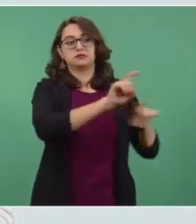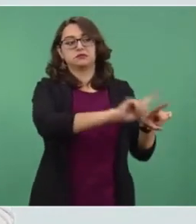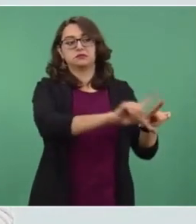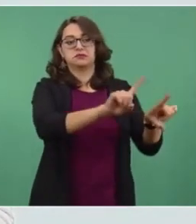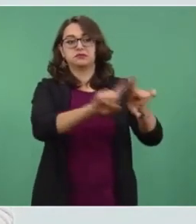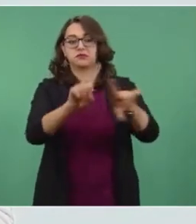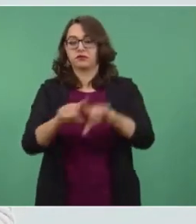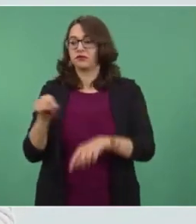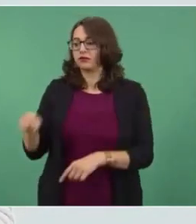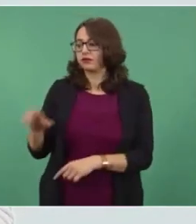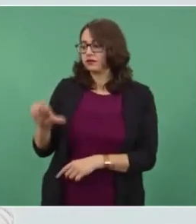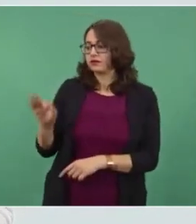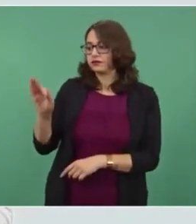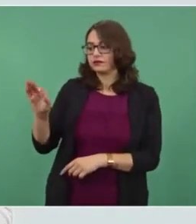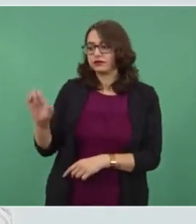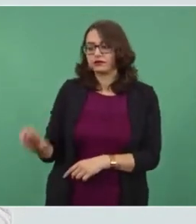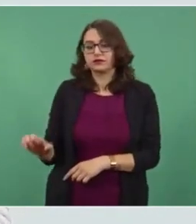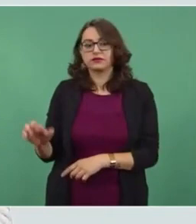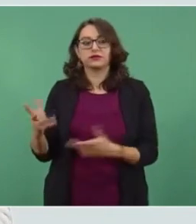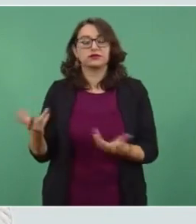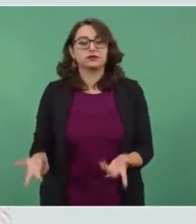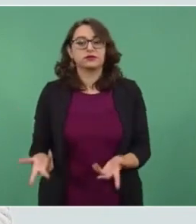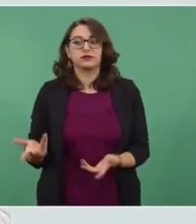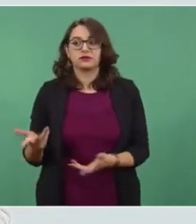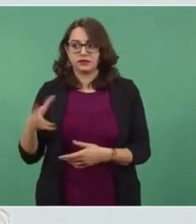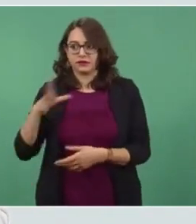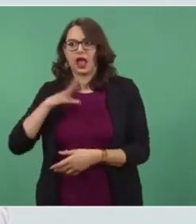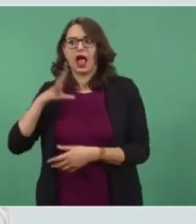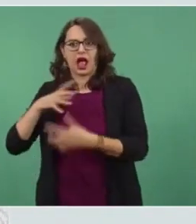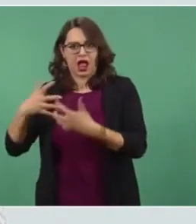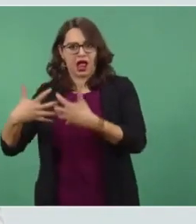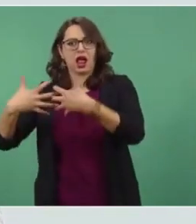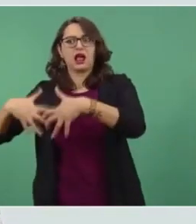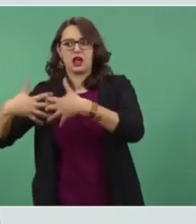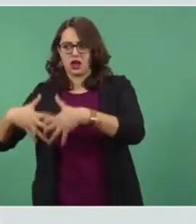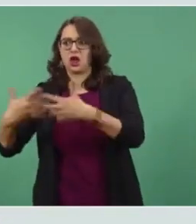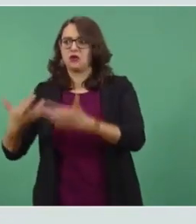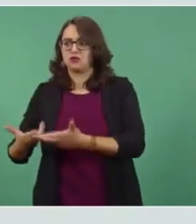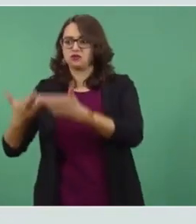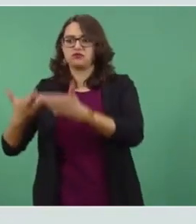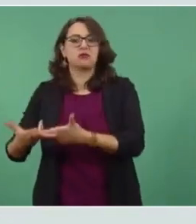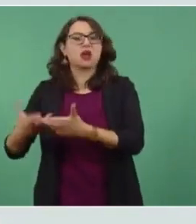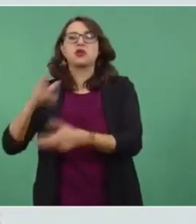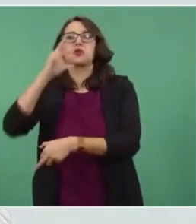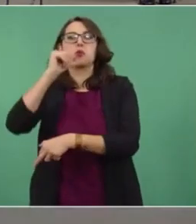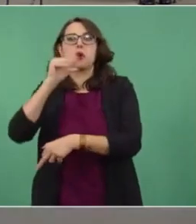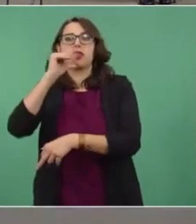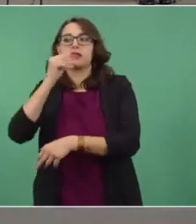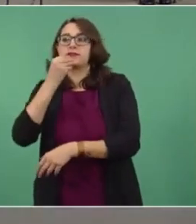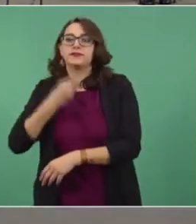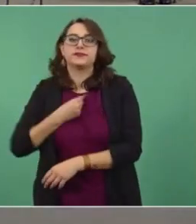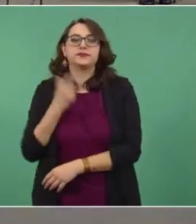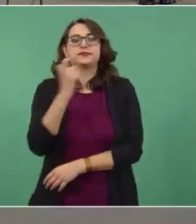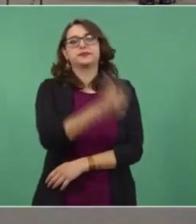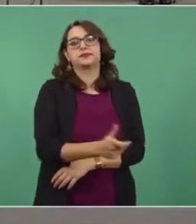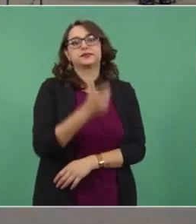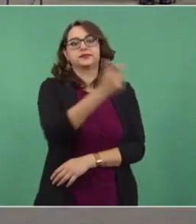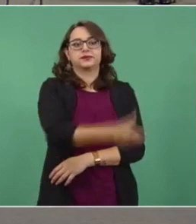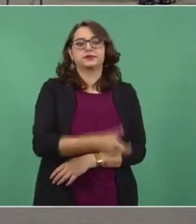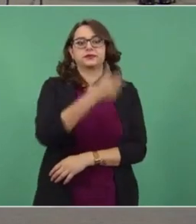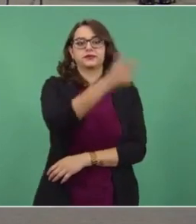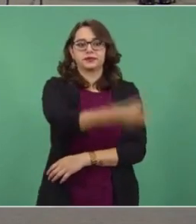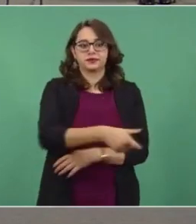prácticamente sostiene a los privados y les ha dejado el mercado. Pero también,